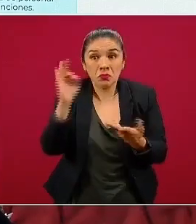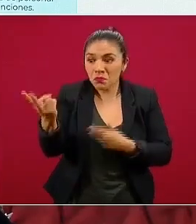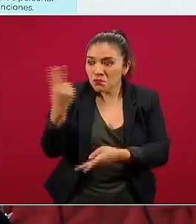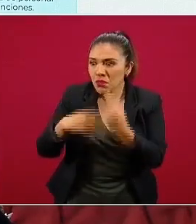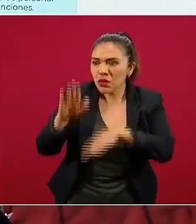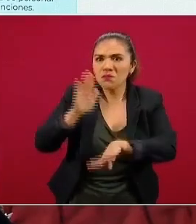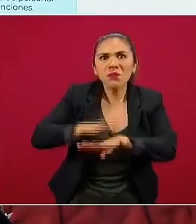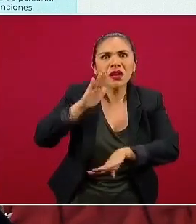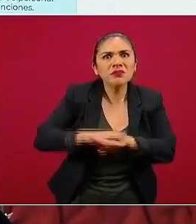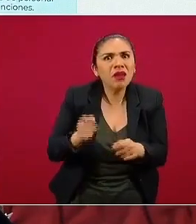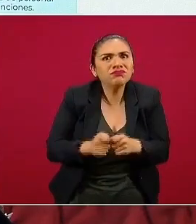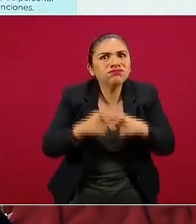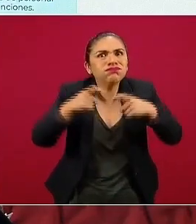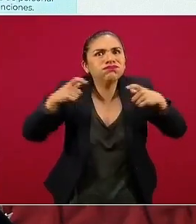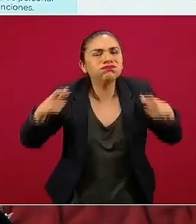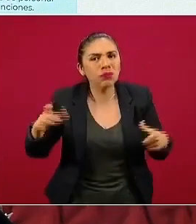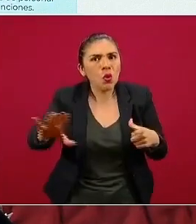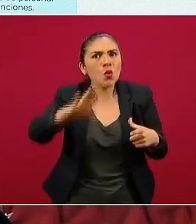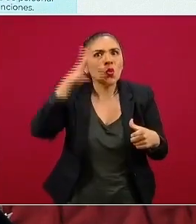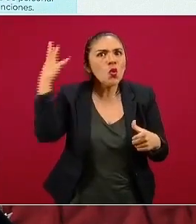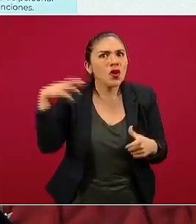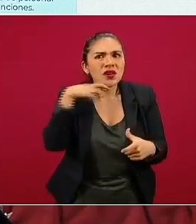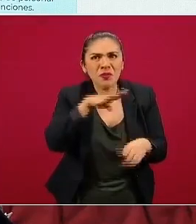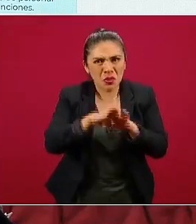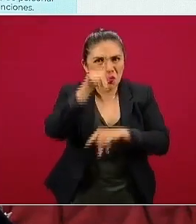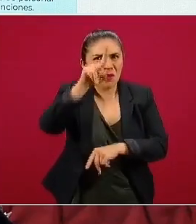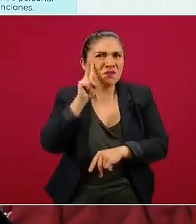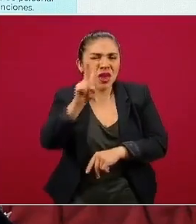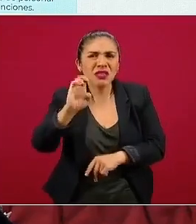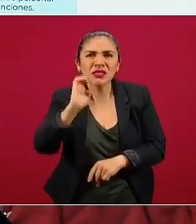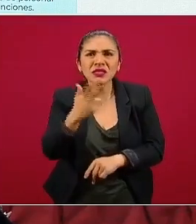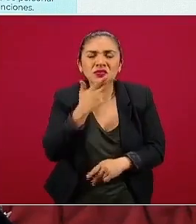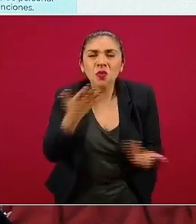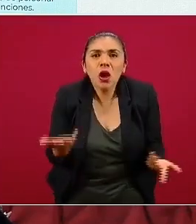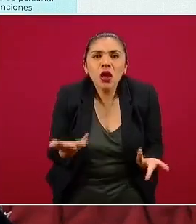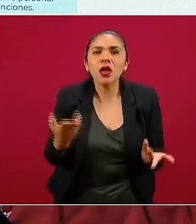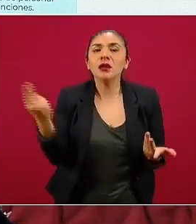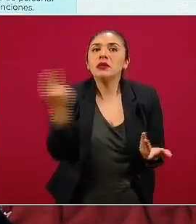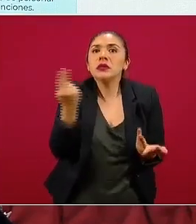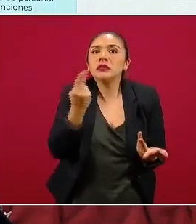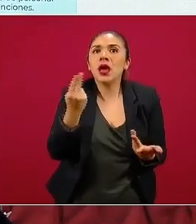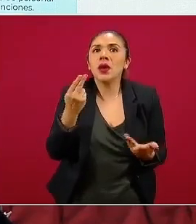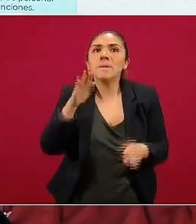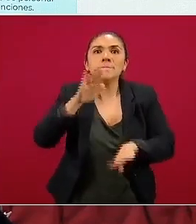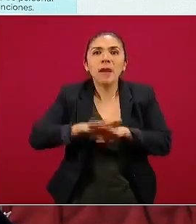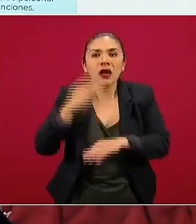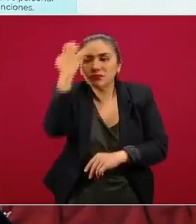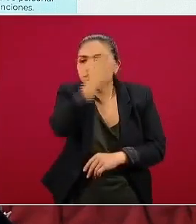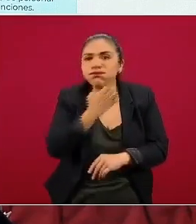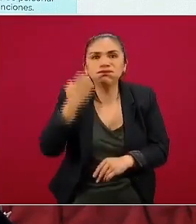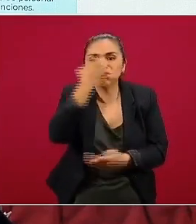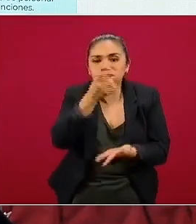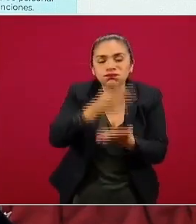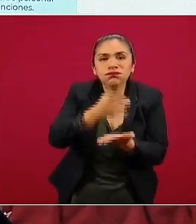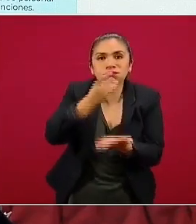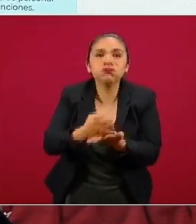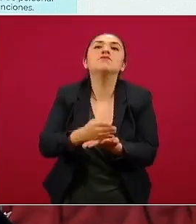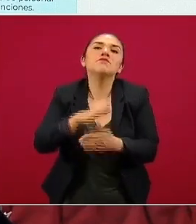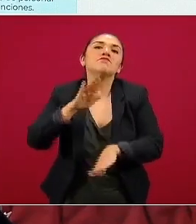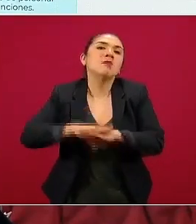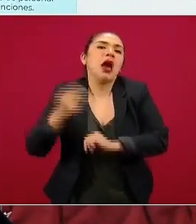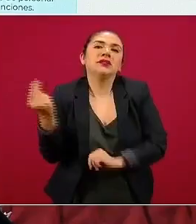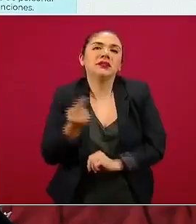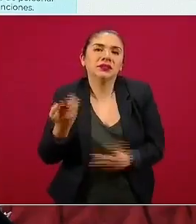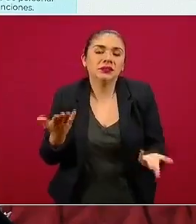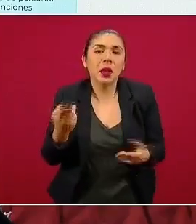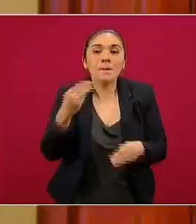cuando hay un sobre todo acelerado, como lo vimos en el estado de Chihuahua, pues la demanda diagnóstica se incrementa de la mano y